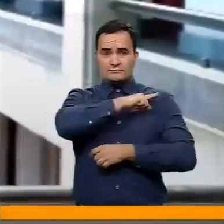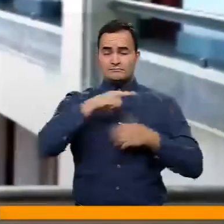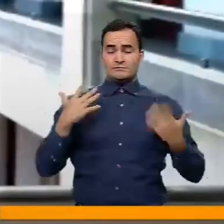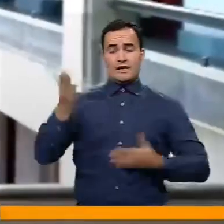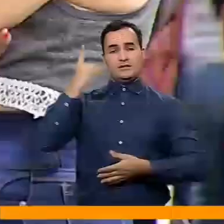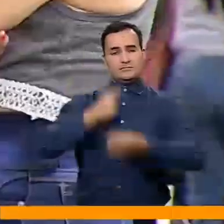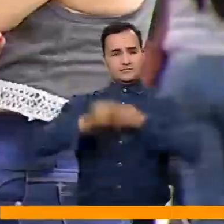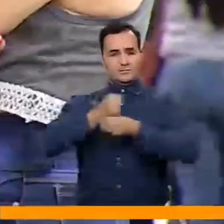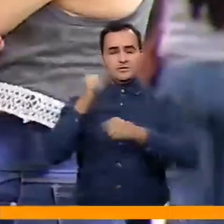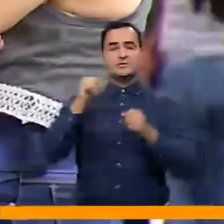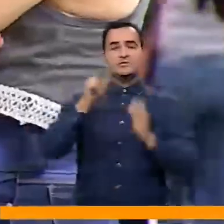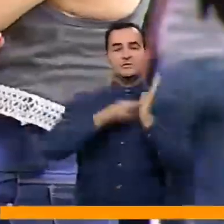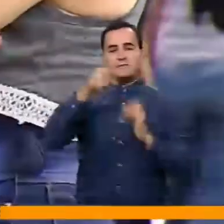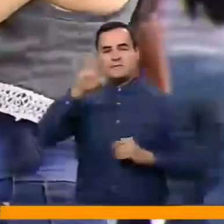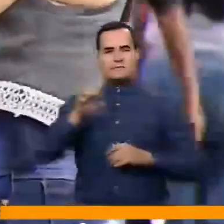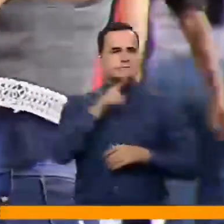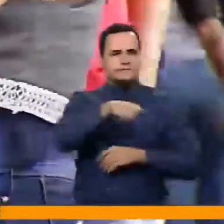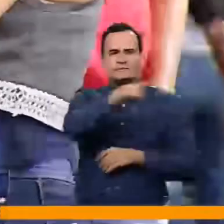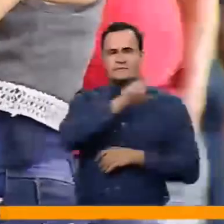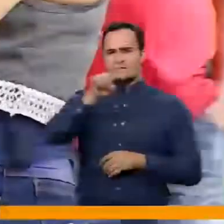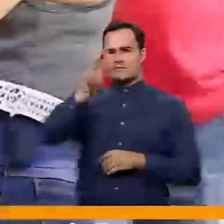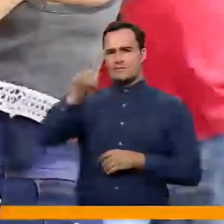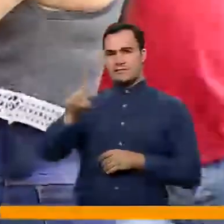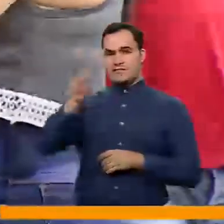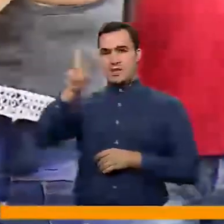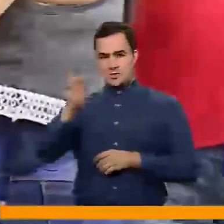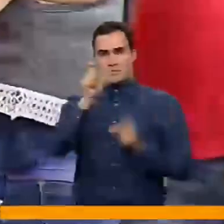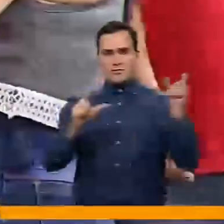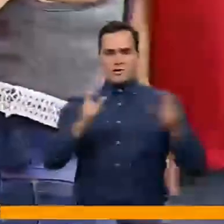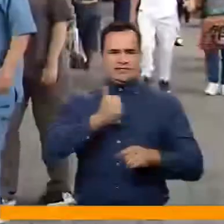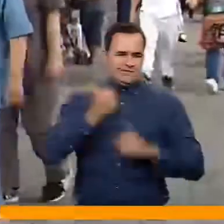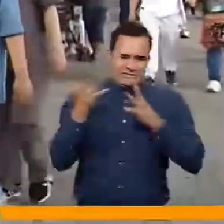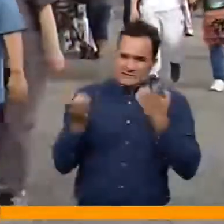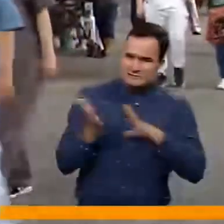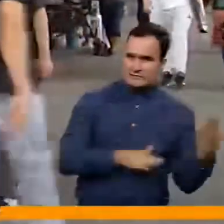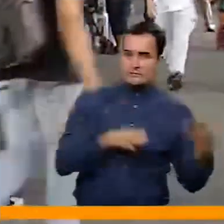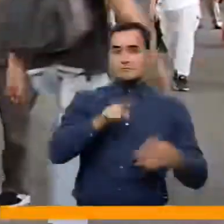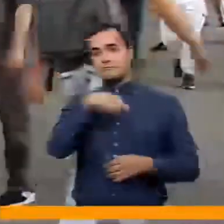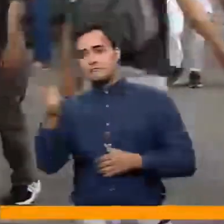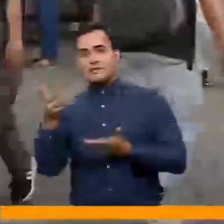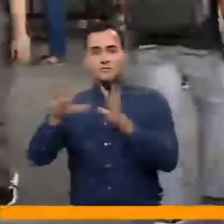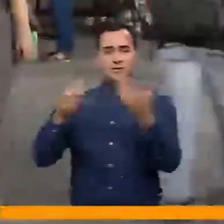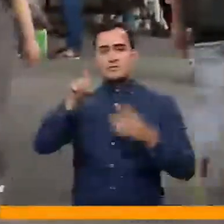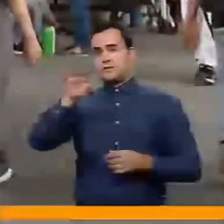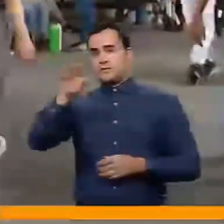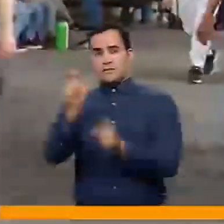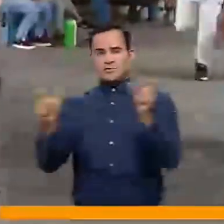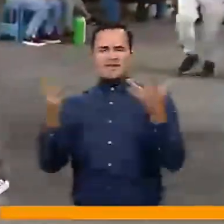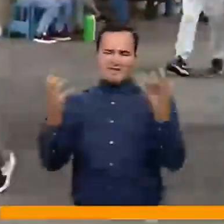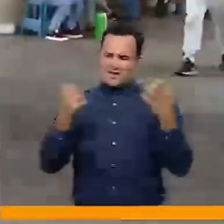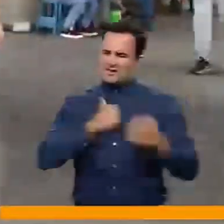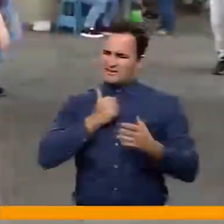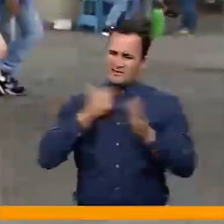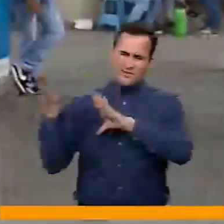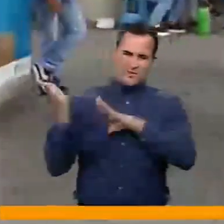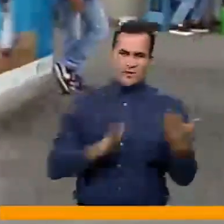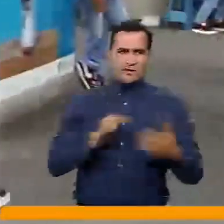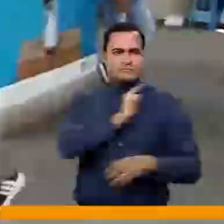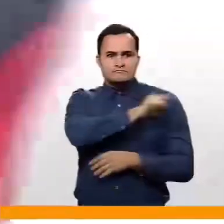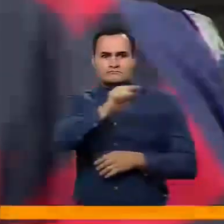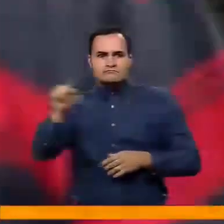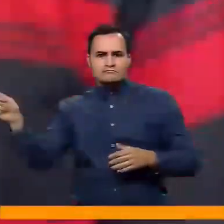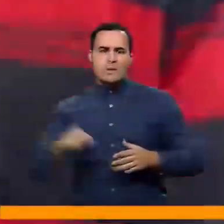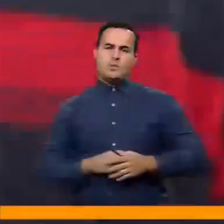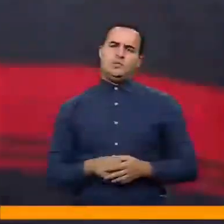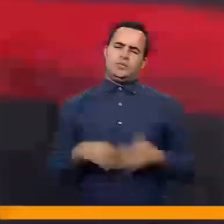El año pasado, en 2019, se presentaron 188 suicidios y más de 97 personas intentaron quitarse la vida. Por